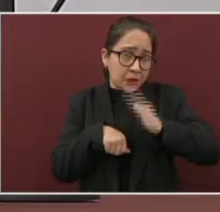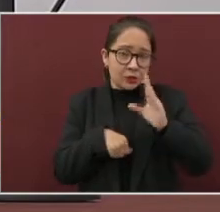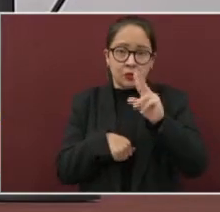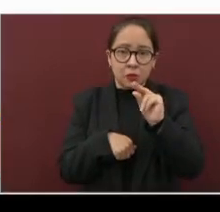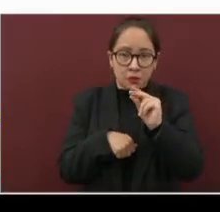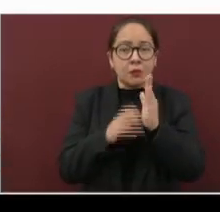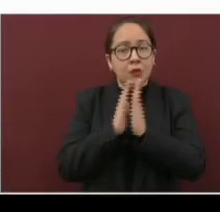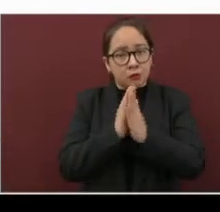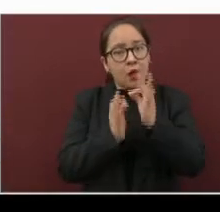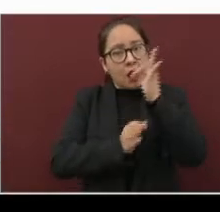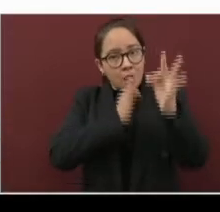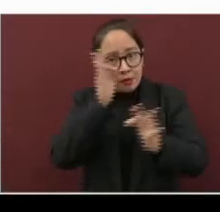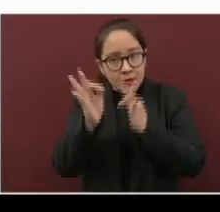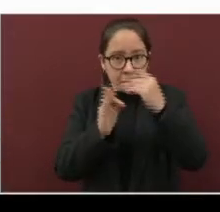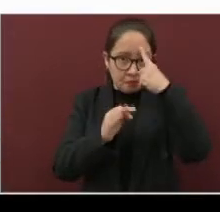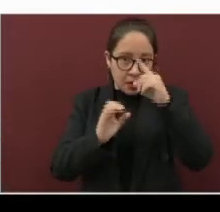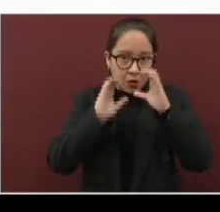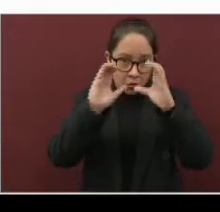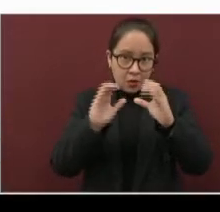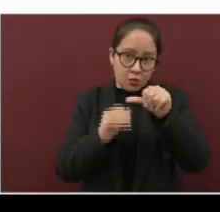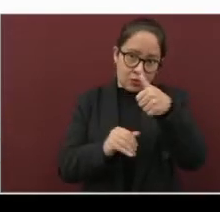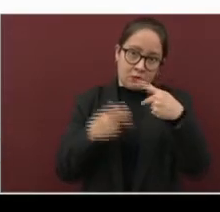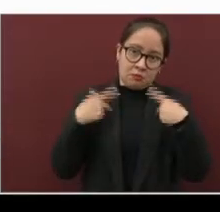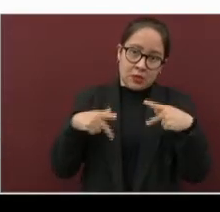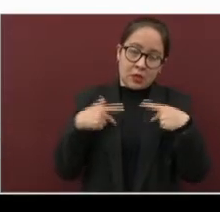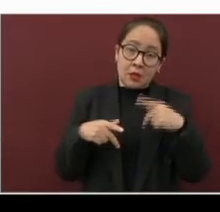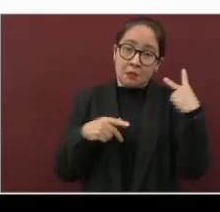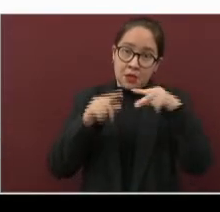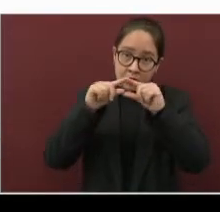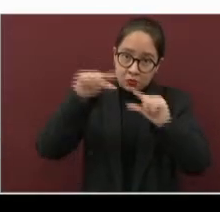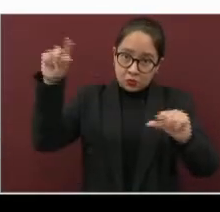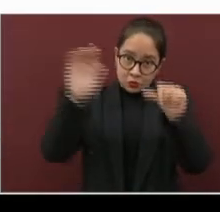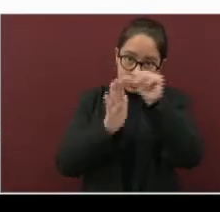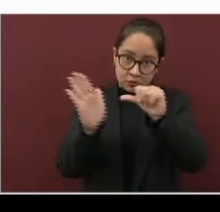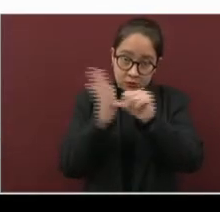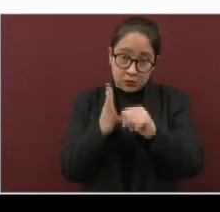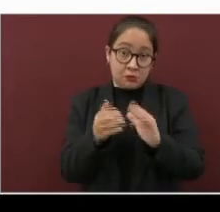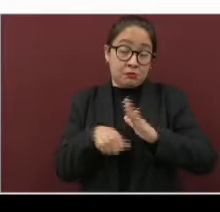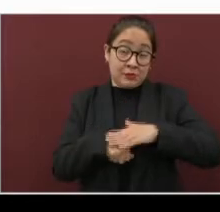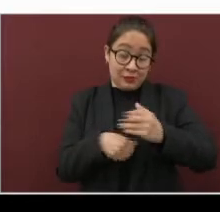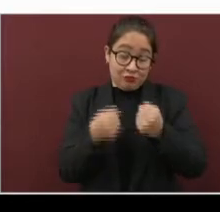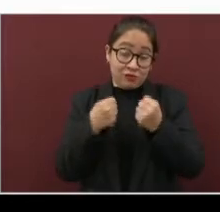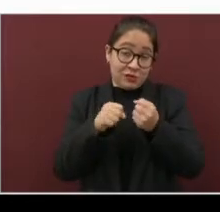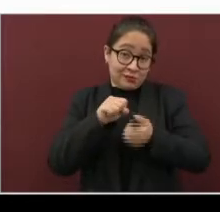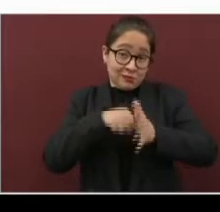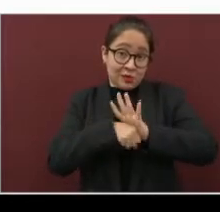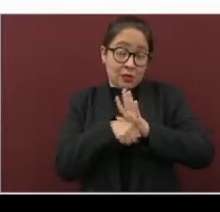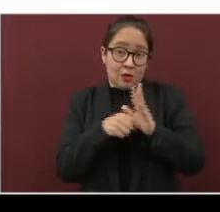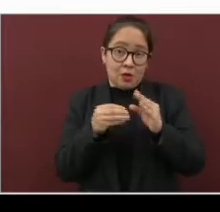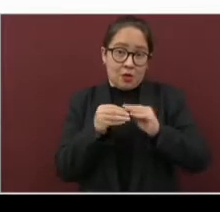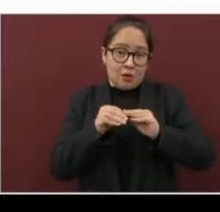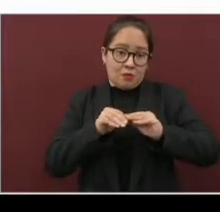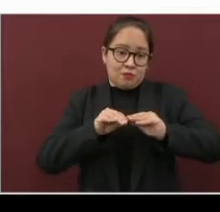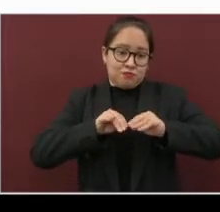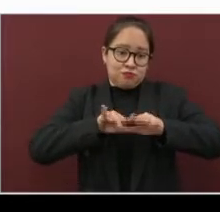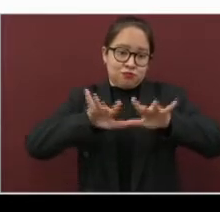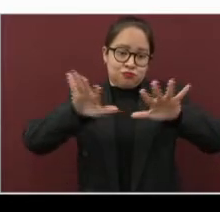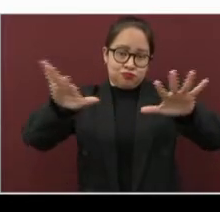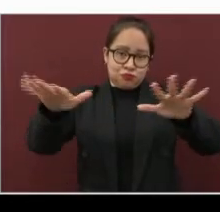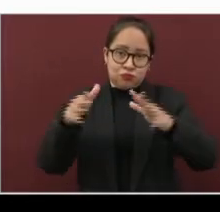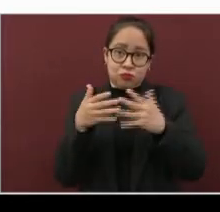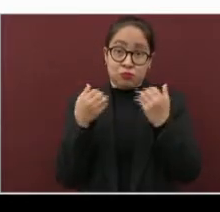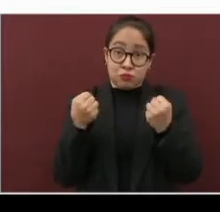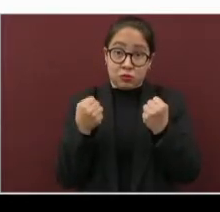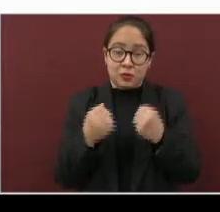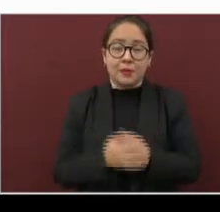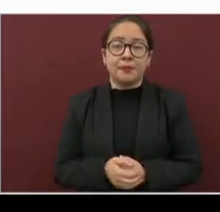infección. La zona centro es la que muestra mayor número de casos positivos e importante dispersión de la enfermedad.